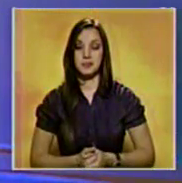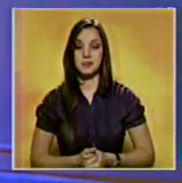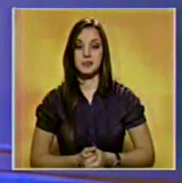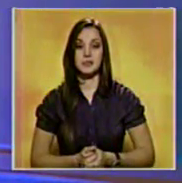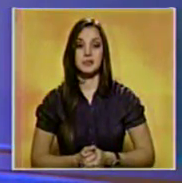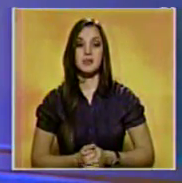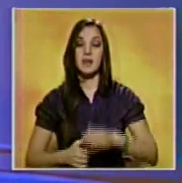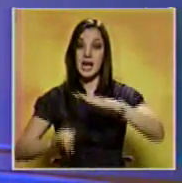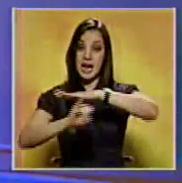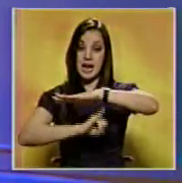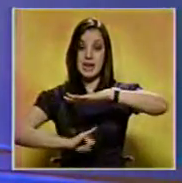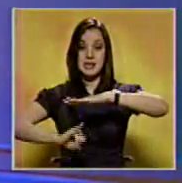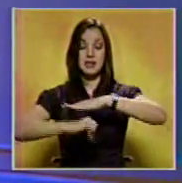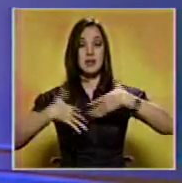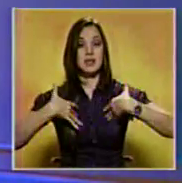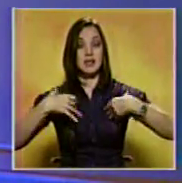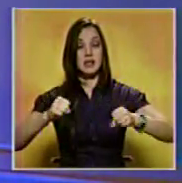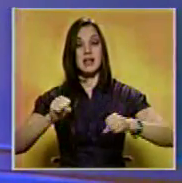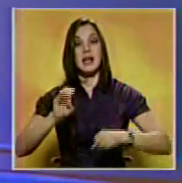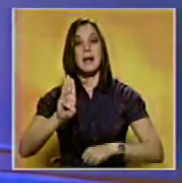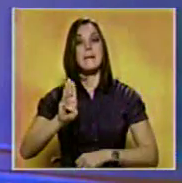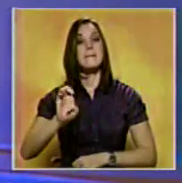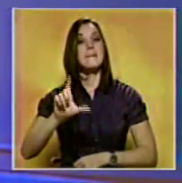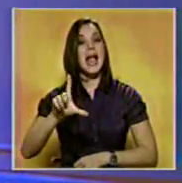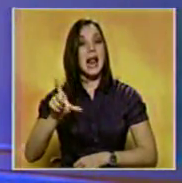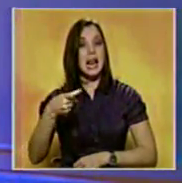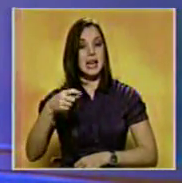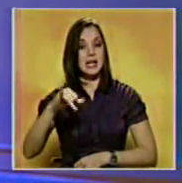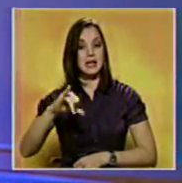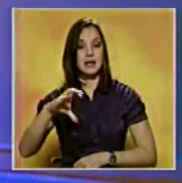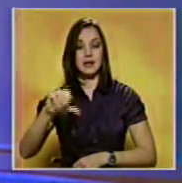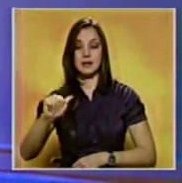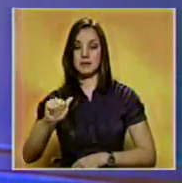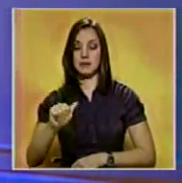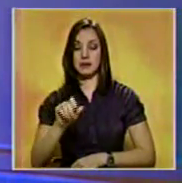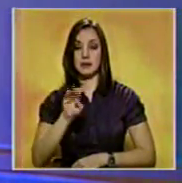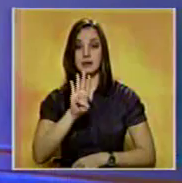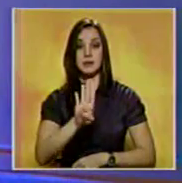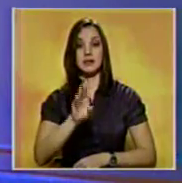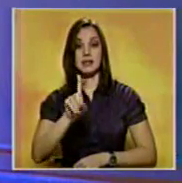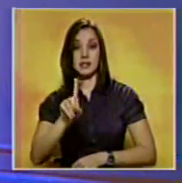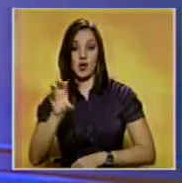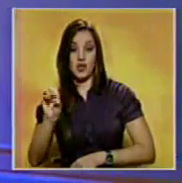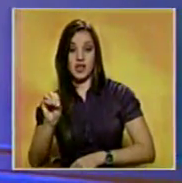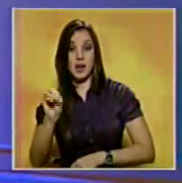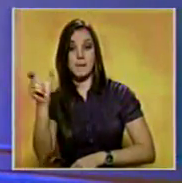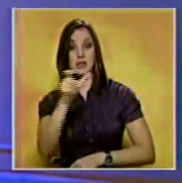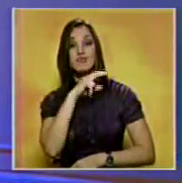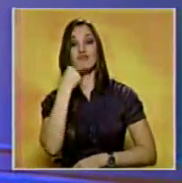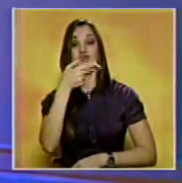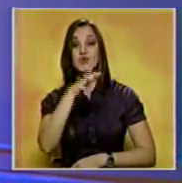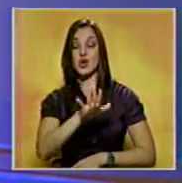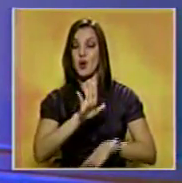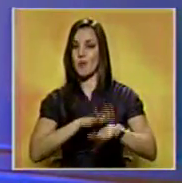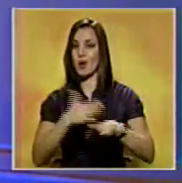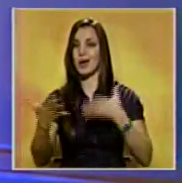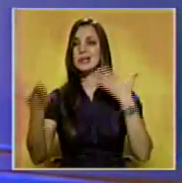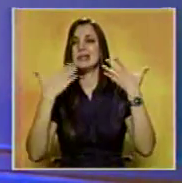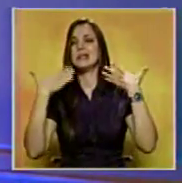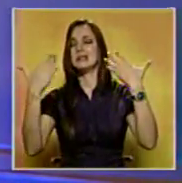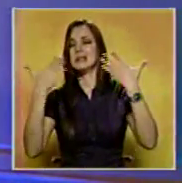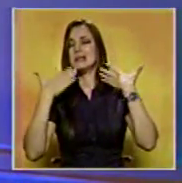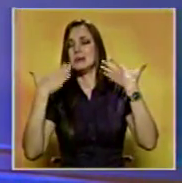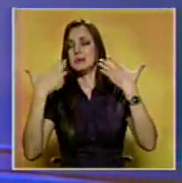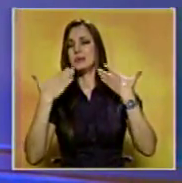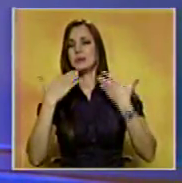El Instituto de Salud Pública de Bélgica estimó que 410 personas murieron a causa de la ola de calor que atravesó el país entre el